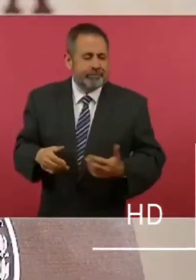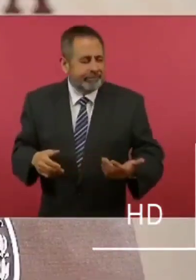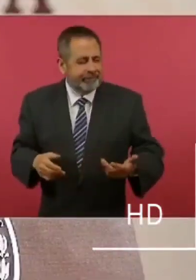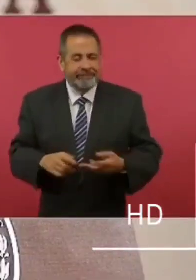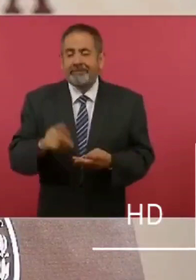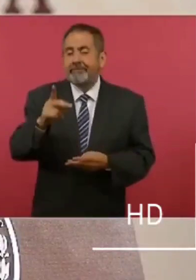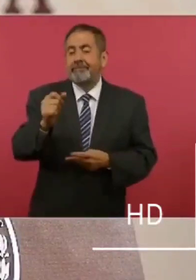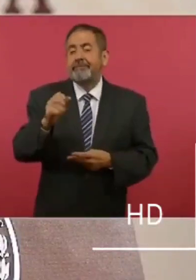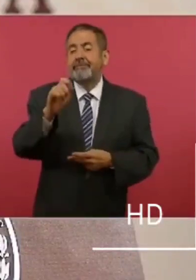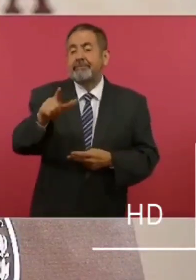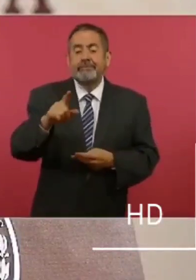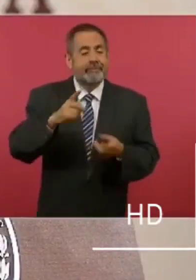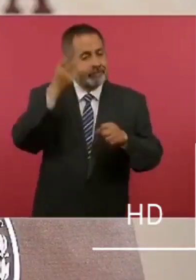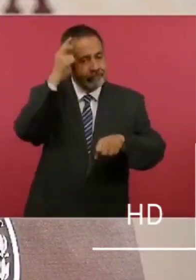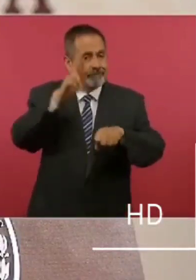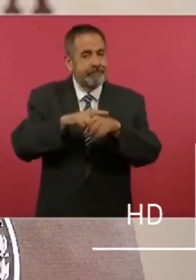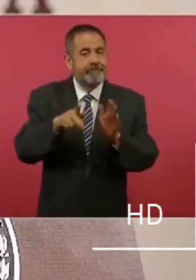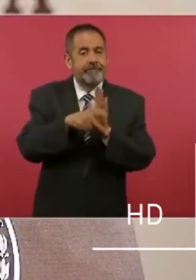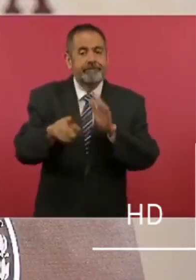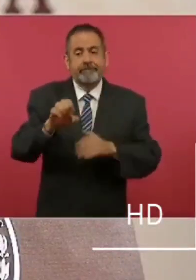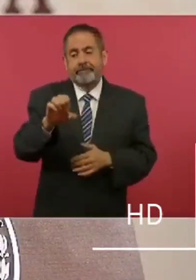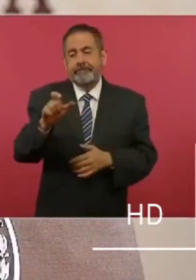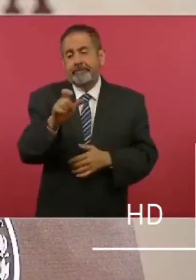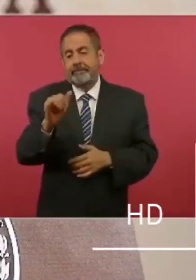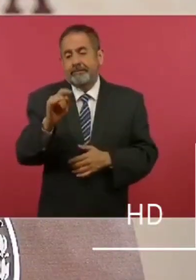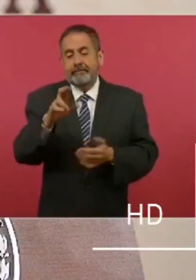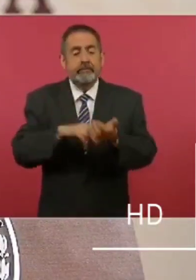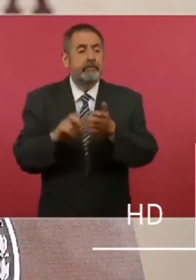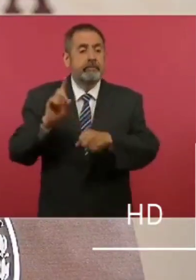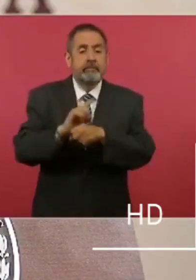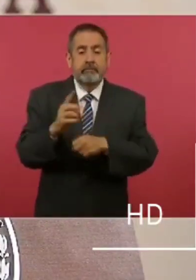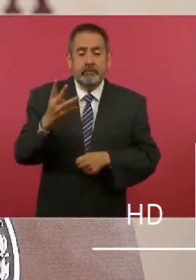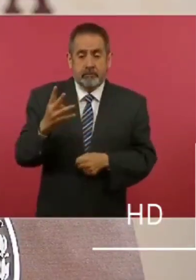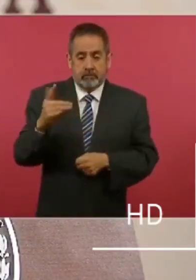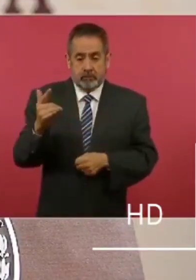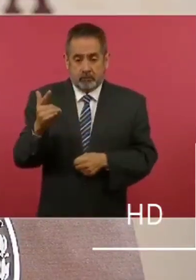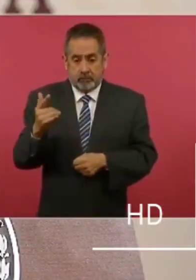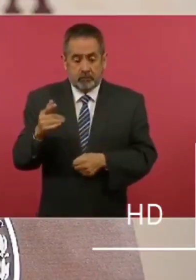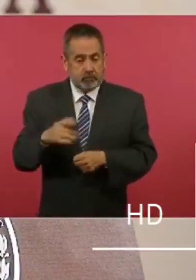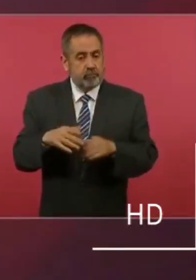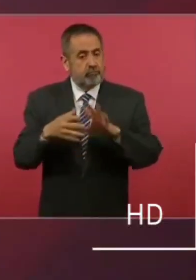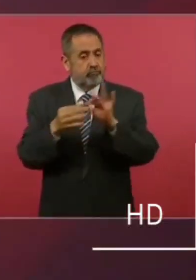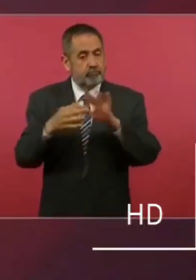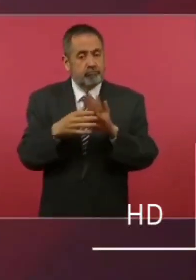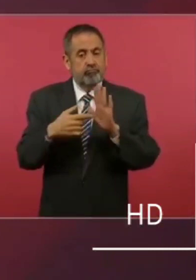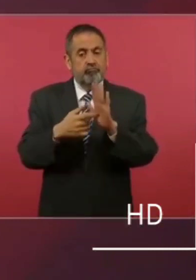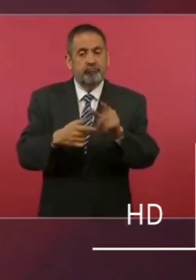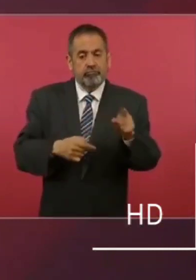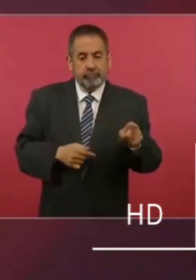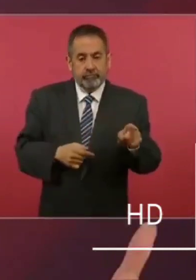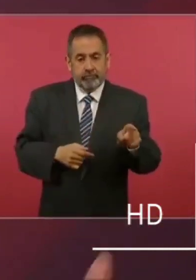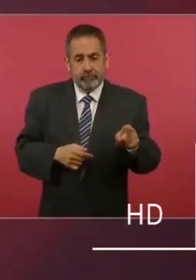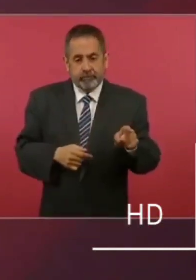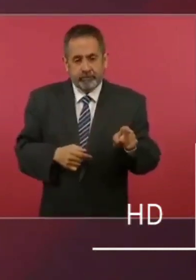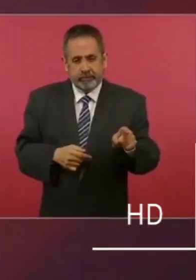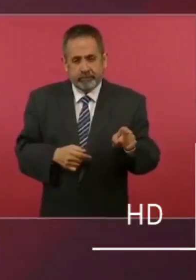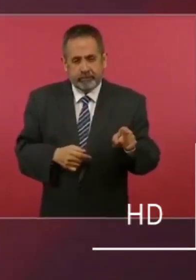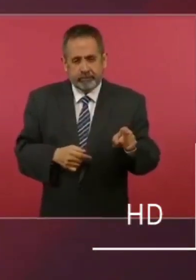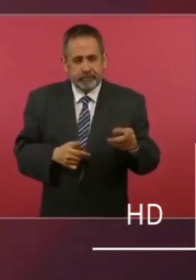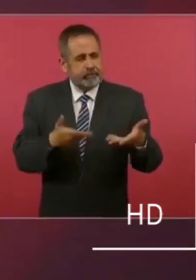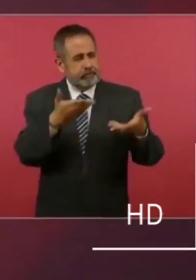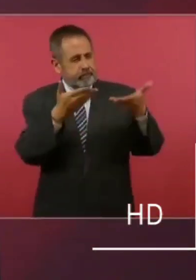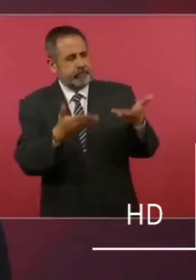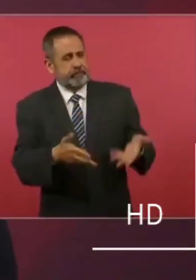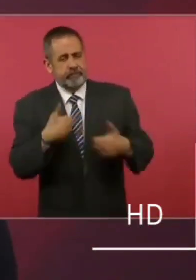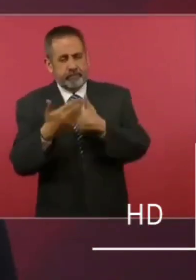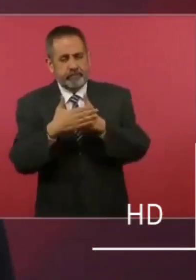Río, director de Excelsior, entrevistó el cuatro de julio a la virtual, la que se en fila como